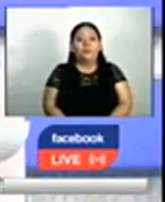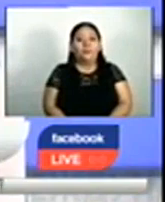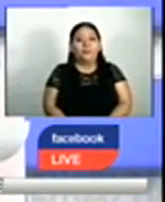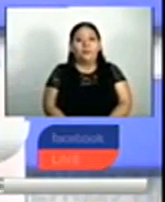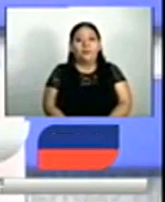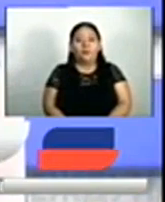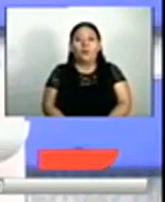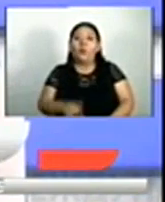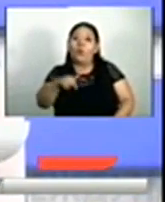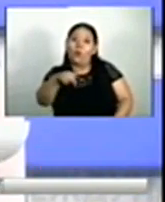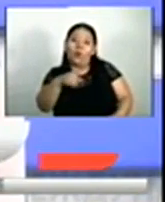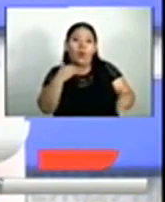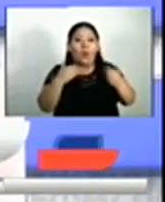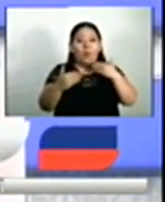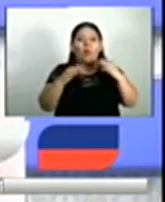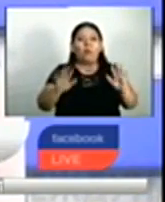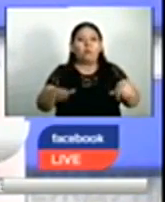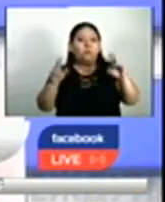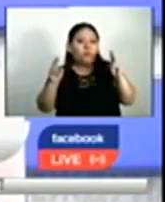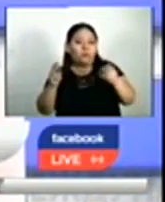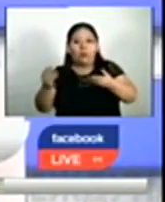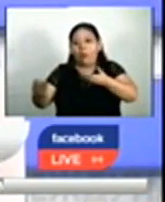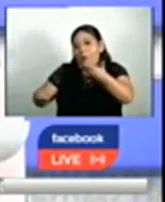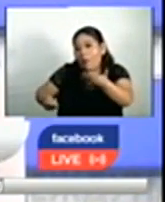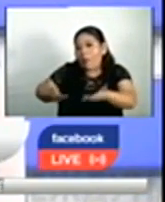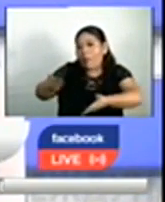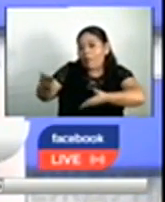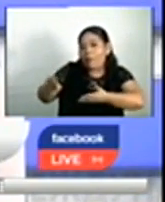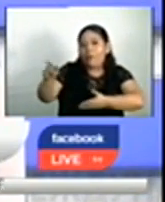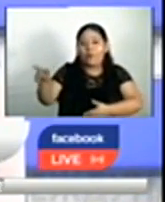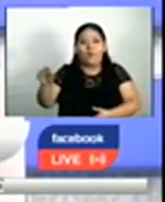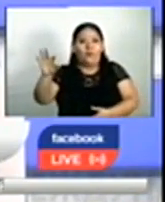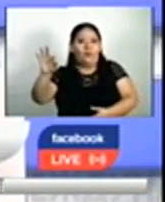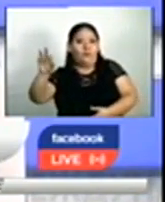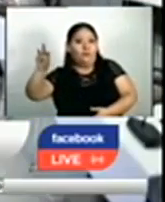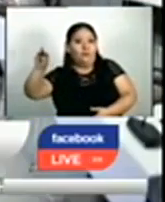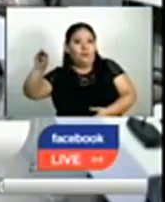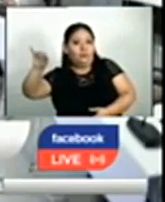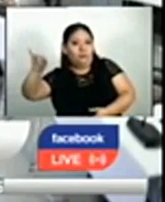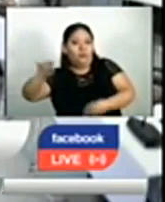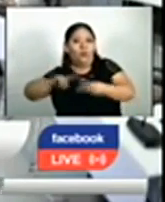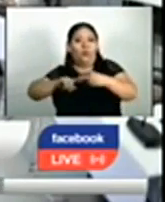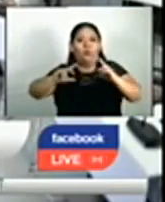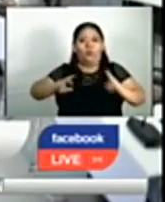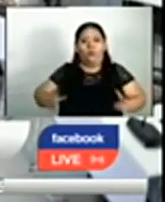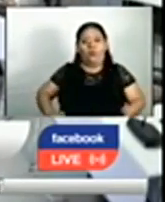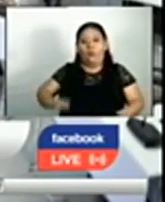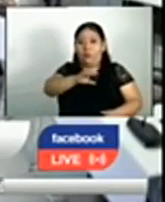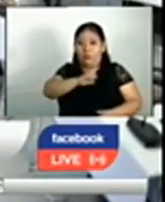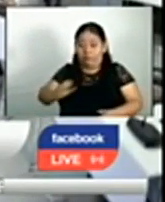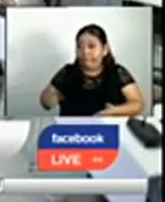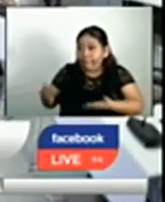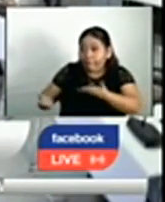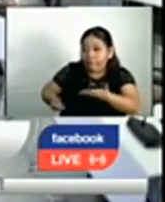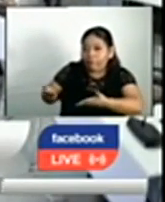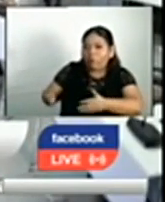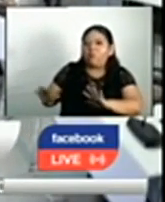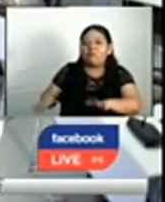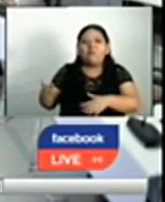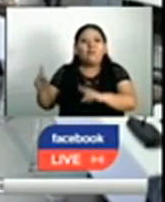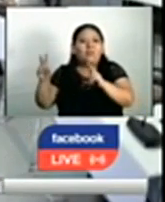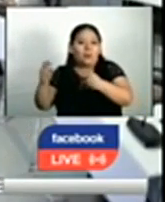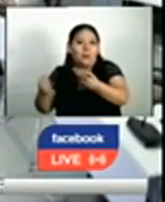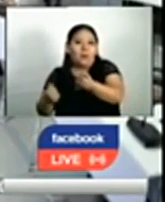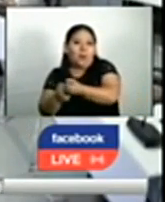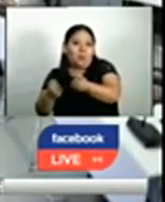Le contamos si hay avances en las negociaciones entre el Fondo Monetario Internacional y el gobierno salvadoreño sobre la entrega de